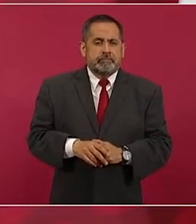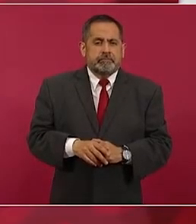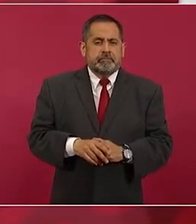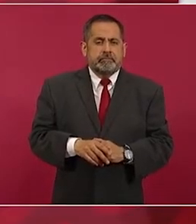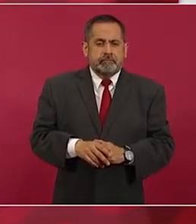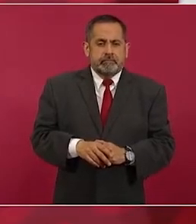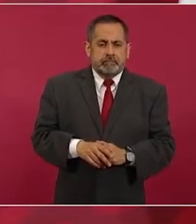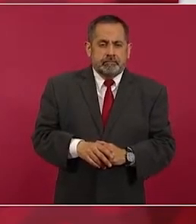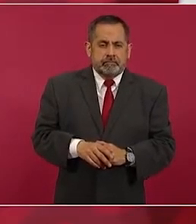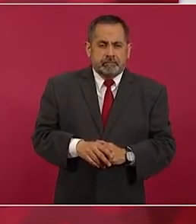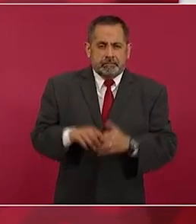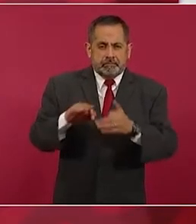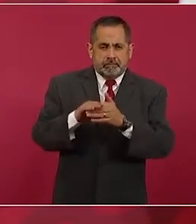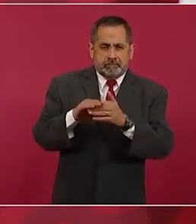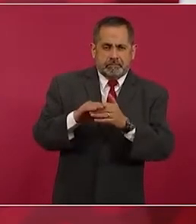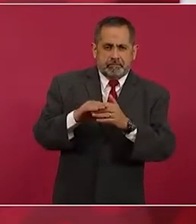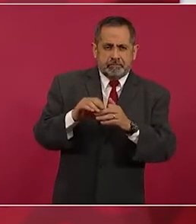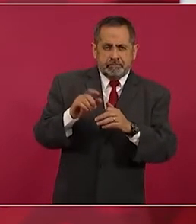aquí junto Xcaret